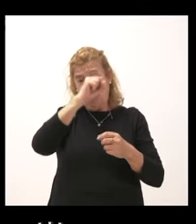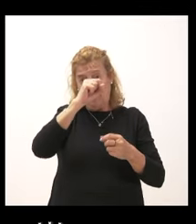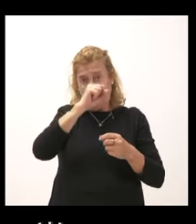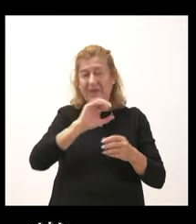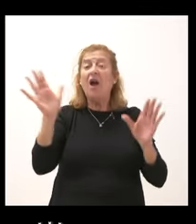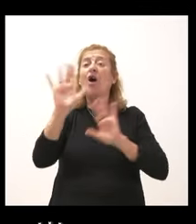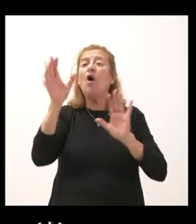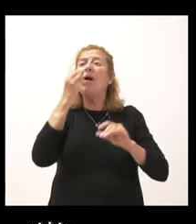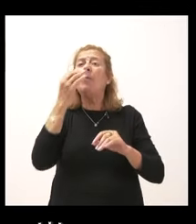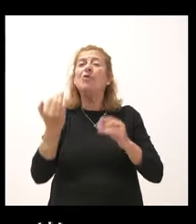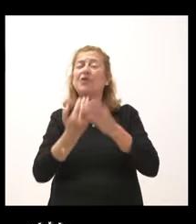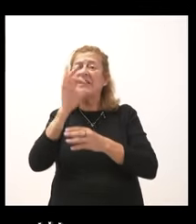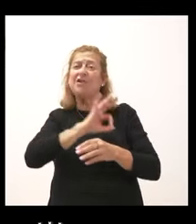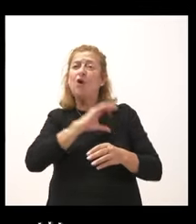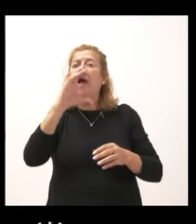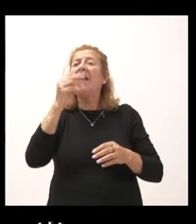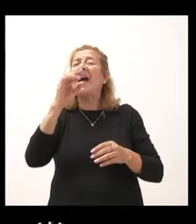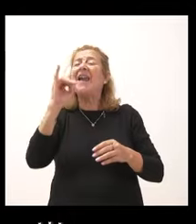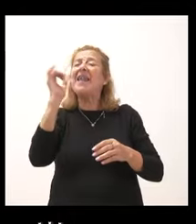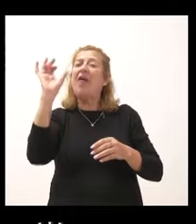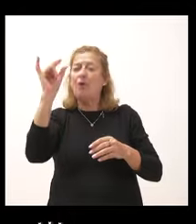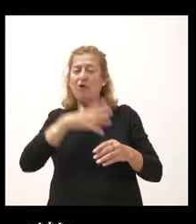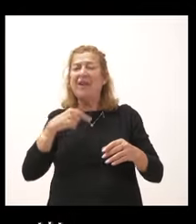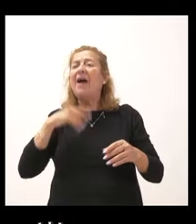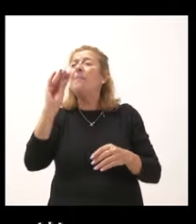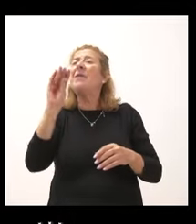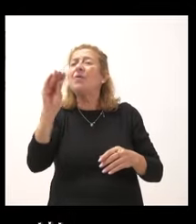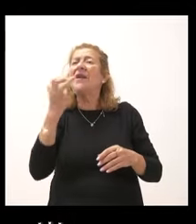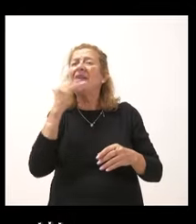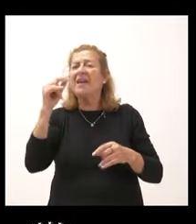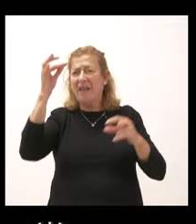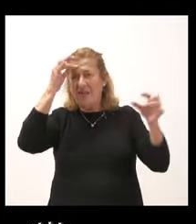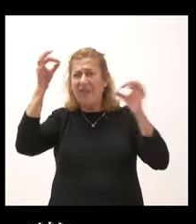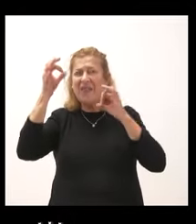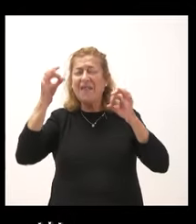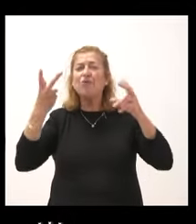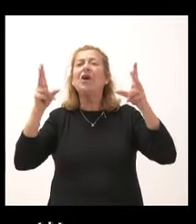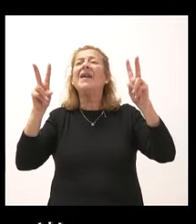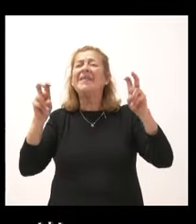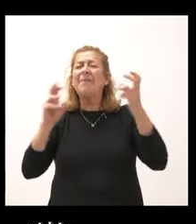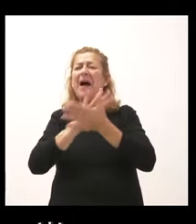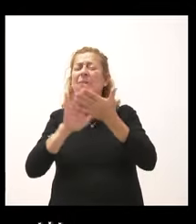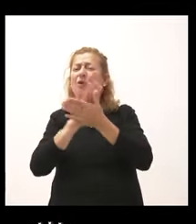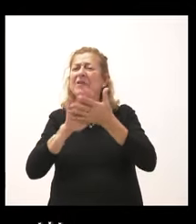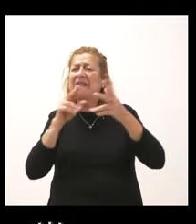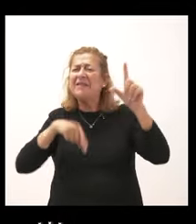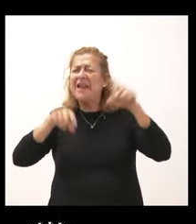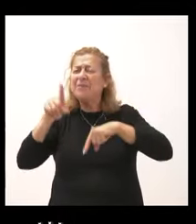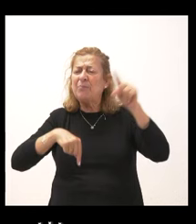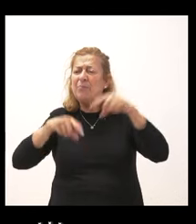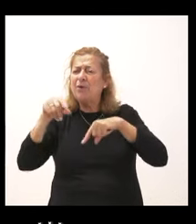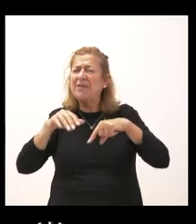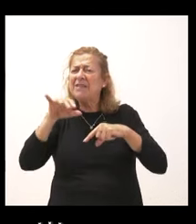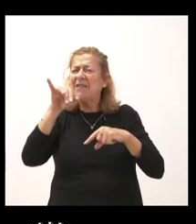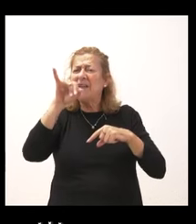Hola, buenos días, señor Carrido. Yo le quería preguntar, bueno, si tenía datos del tema que ha hablado de los transportes y de